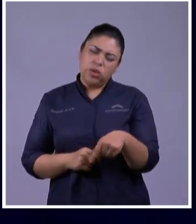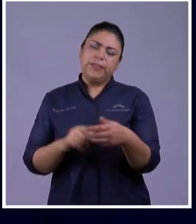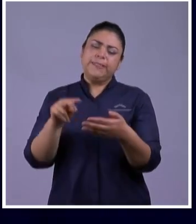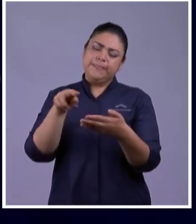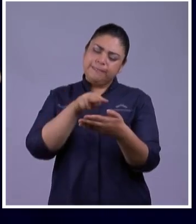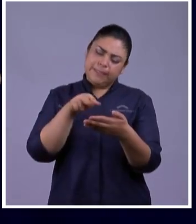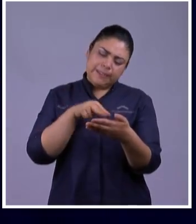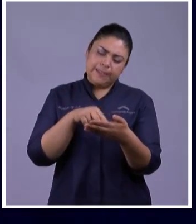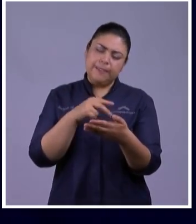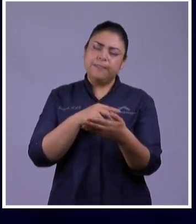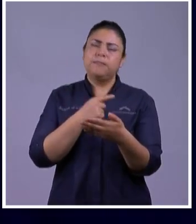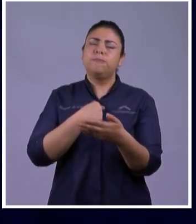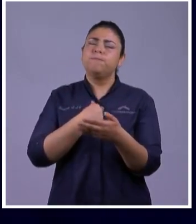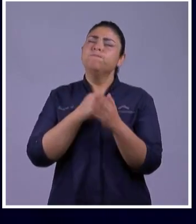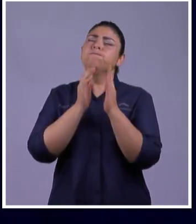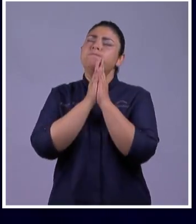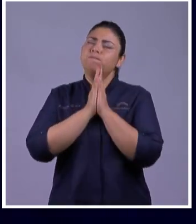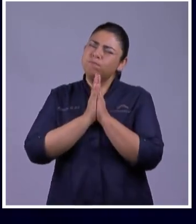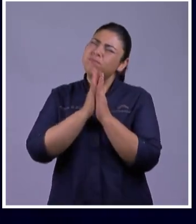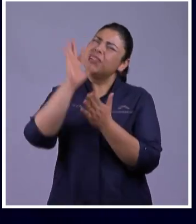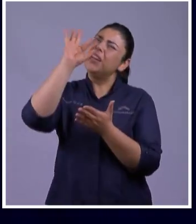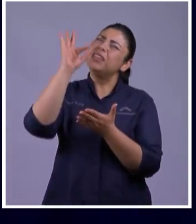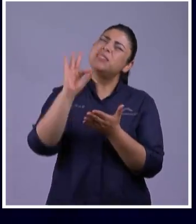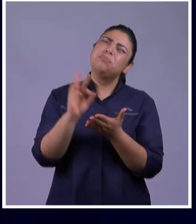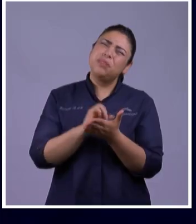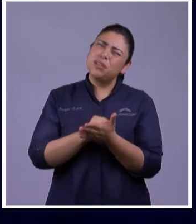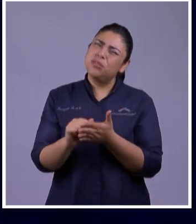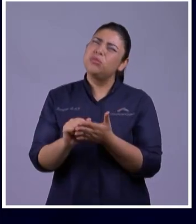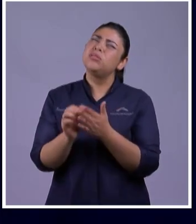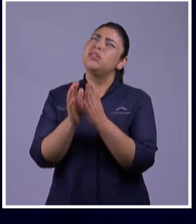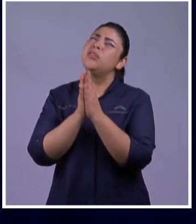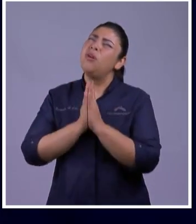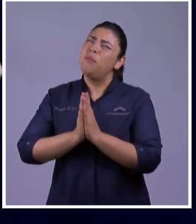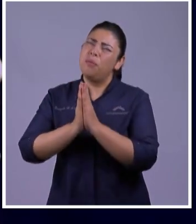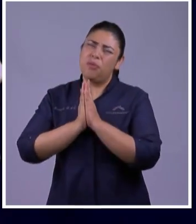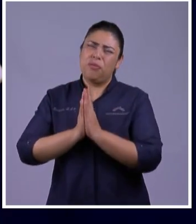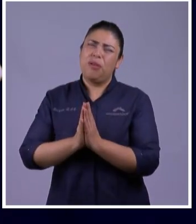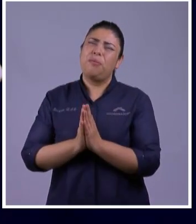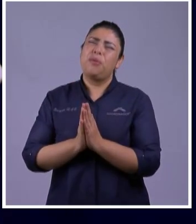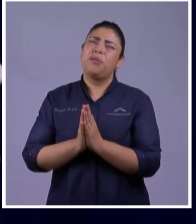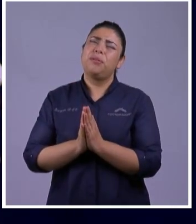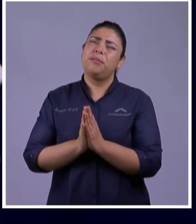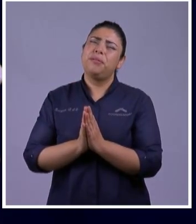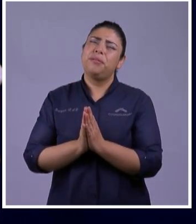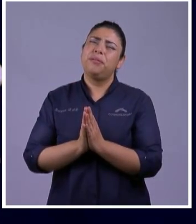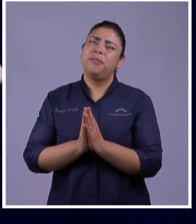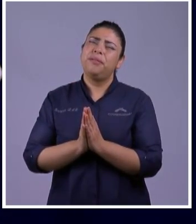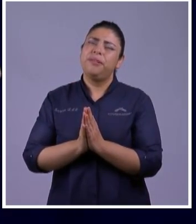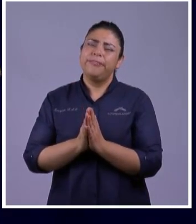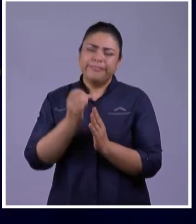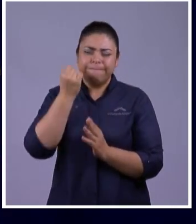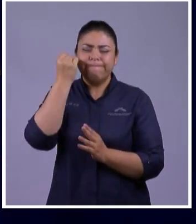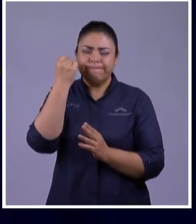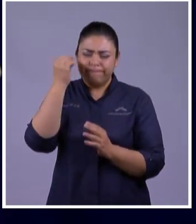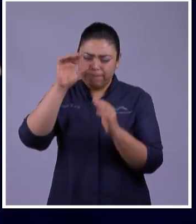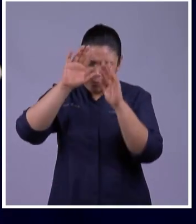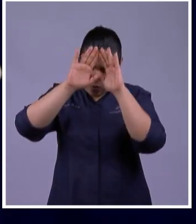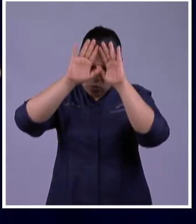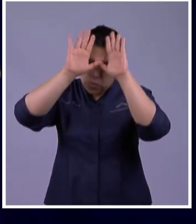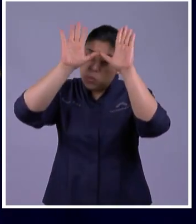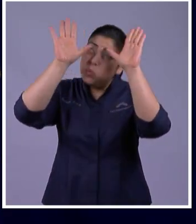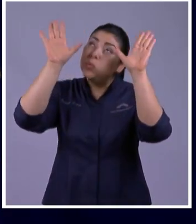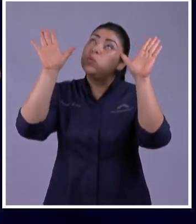Momento Cerré Mis Ojos Le Espíritu Santo Hablame Un Más Acá Llevame A la Profundidad De Esta